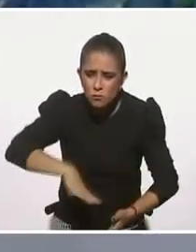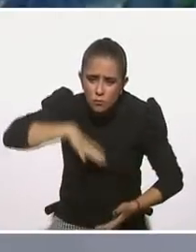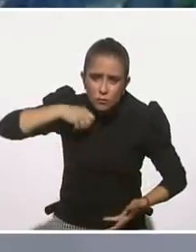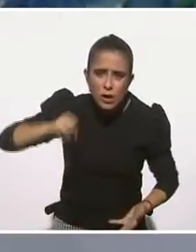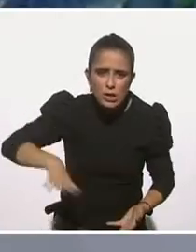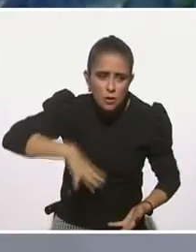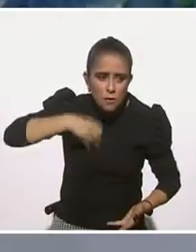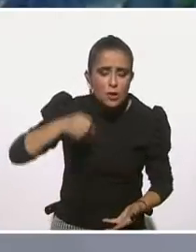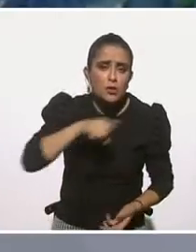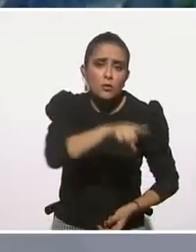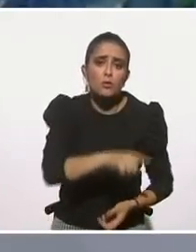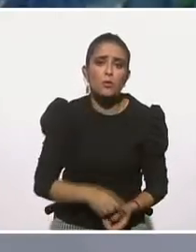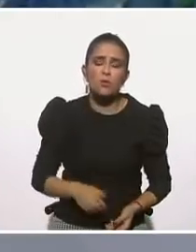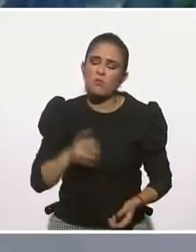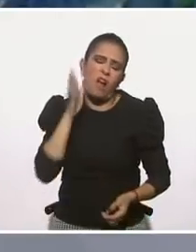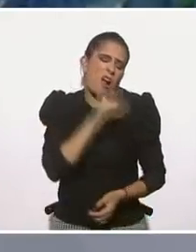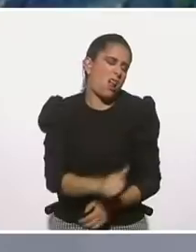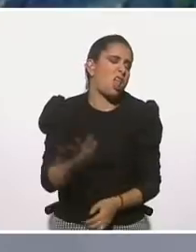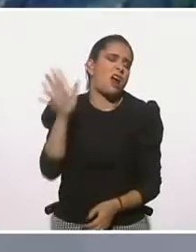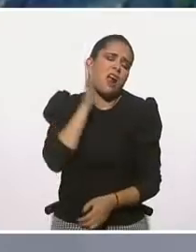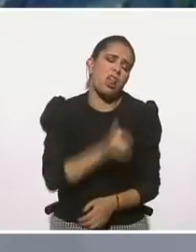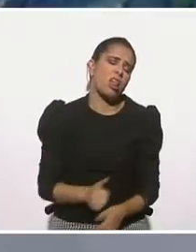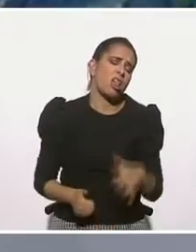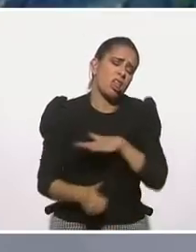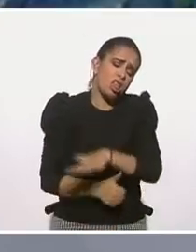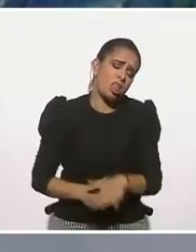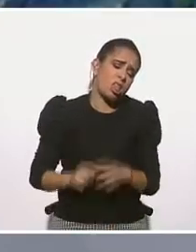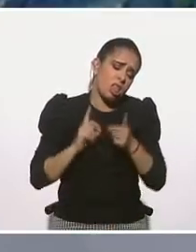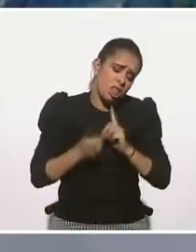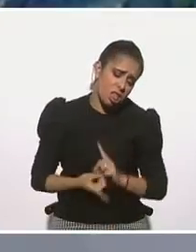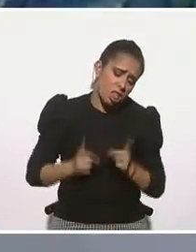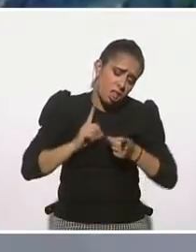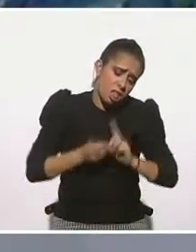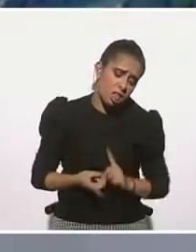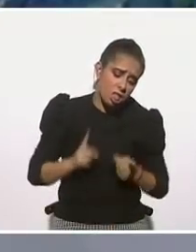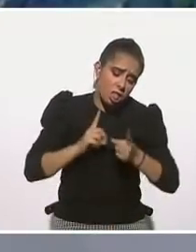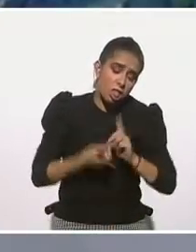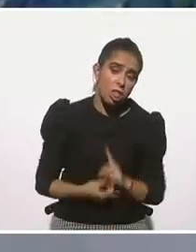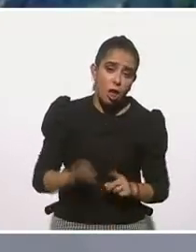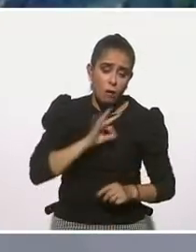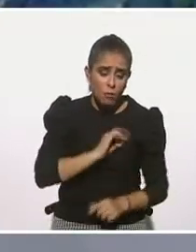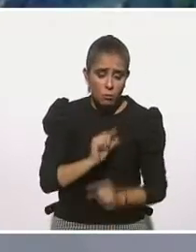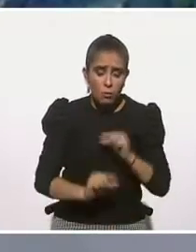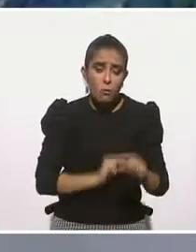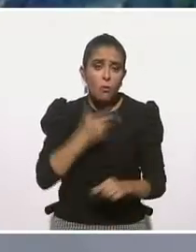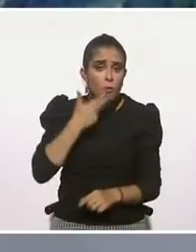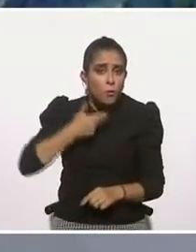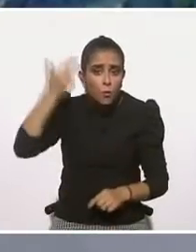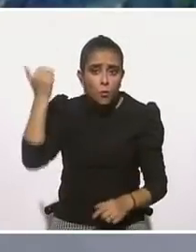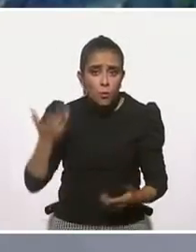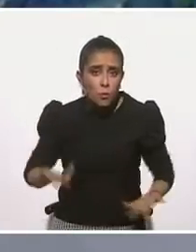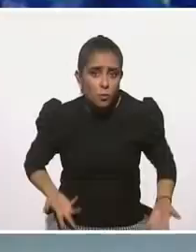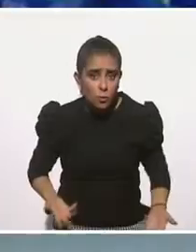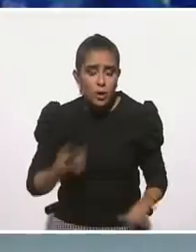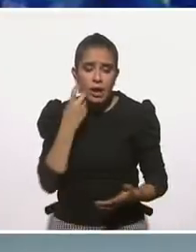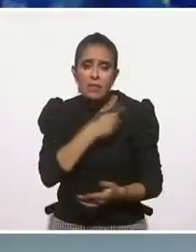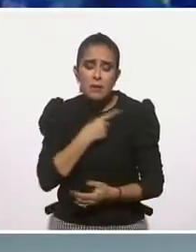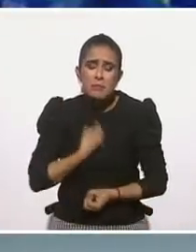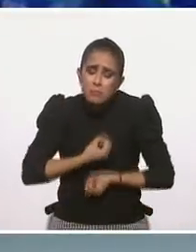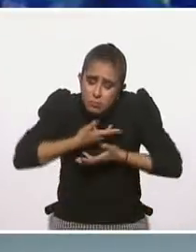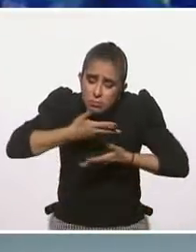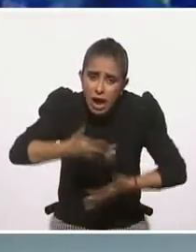mover, ¿me entiendes? O sea, también, no digo voluntad, a mí me gusta usar más el término intención,